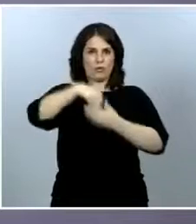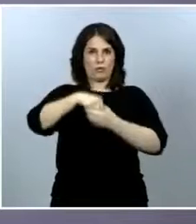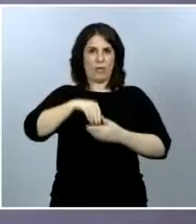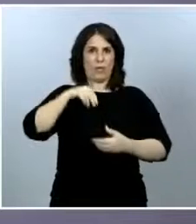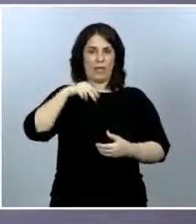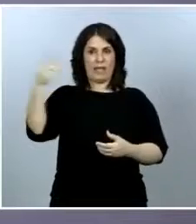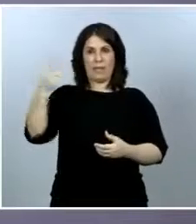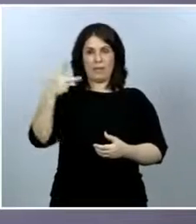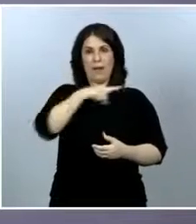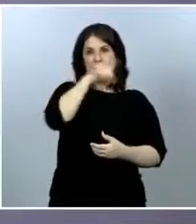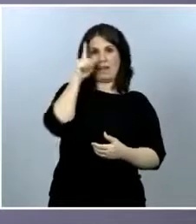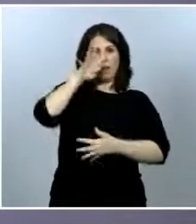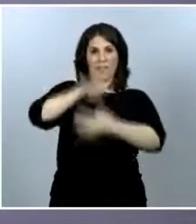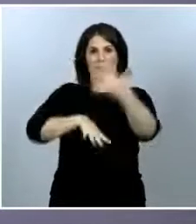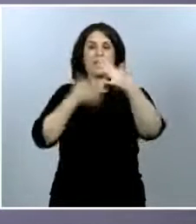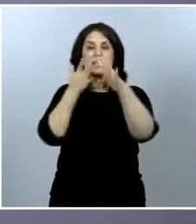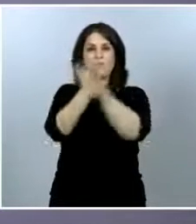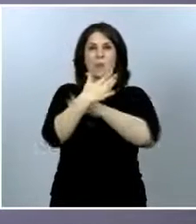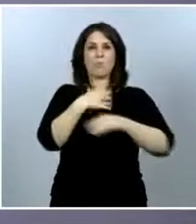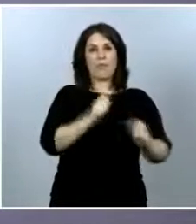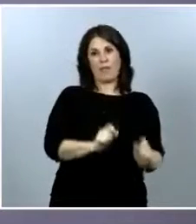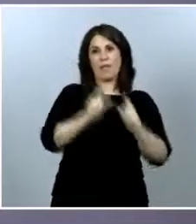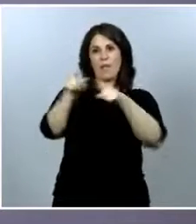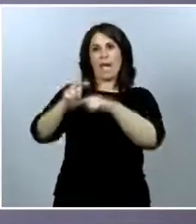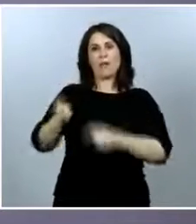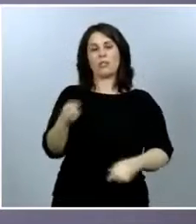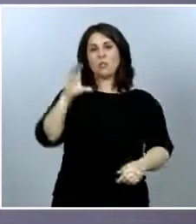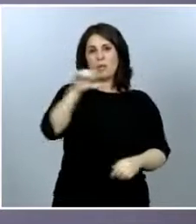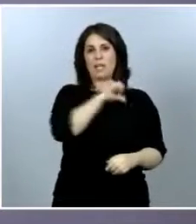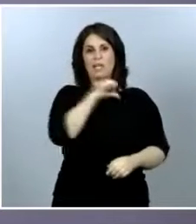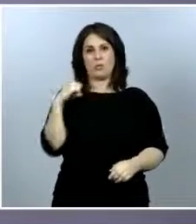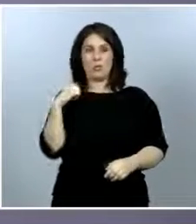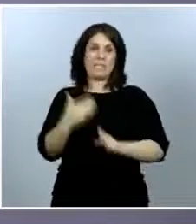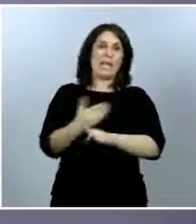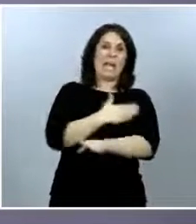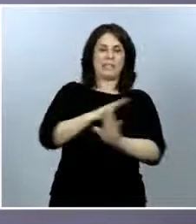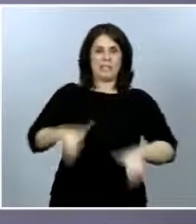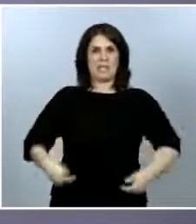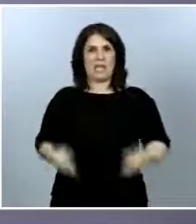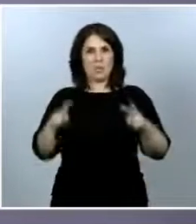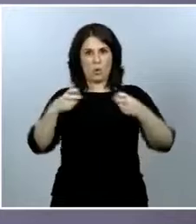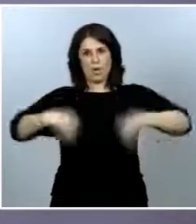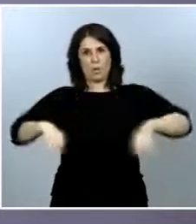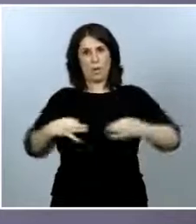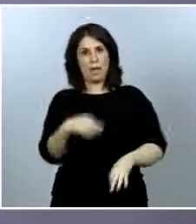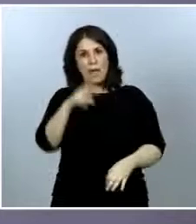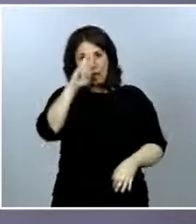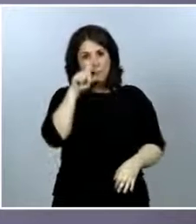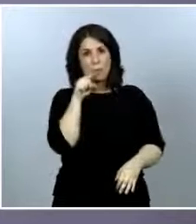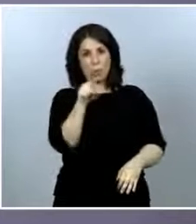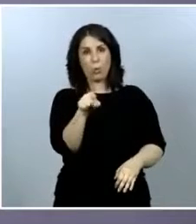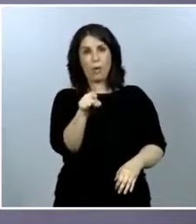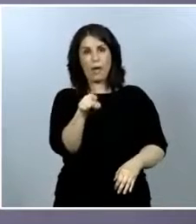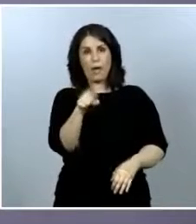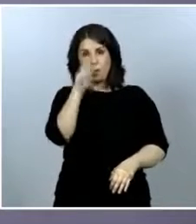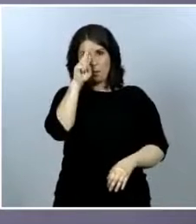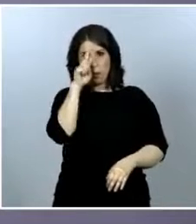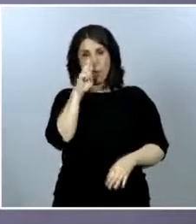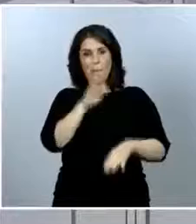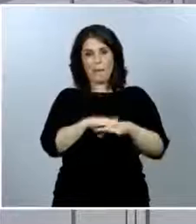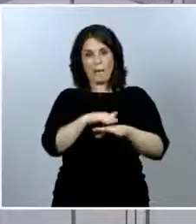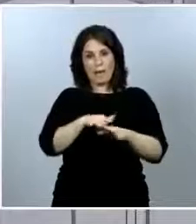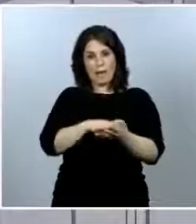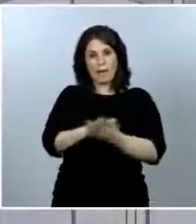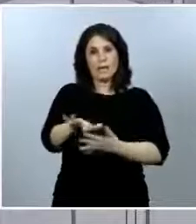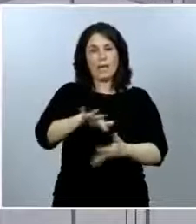trasladarse a otras comunidades antes de la nueva normalidad. ¿Le preocupa cómo pueda afectar esto a la evolución de la epidemia?